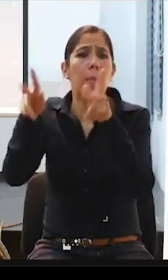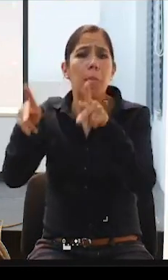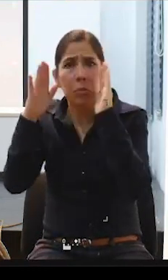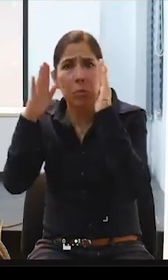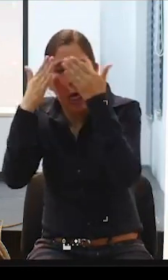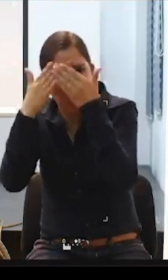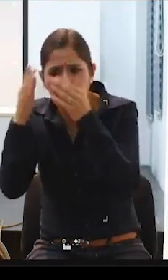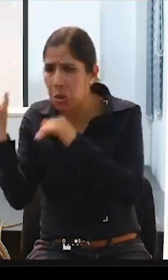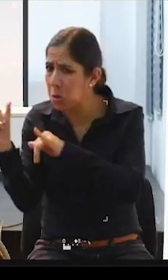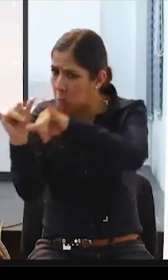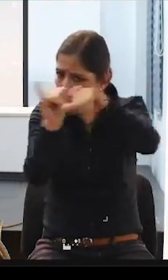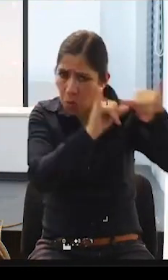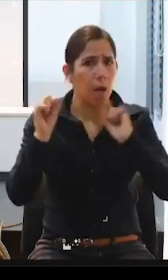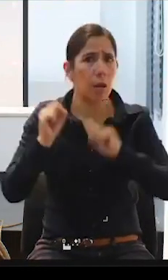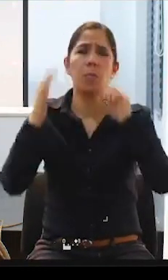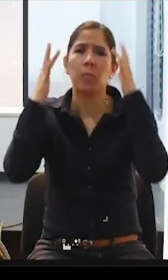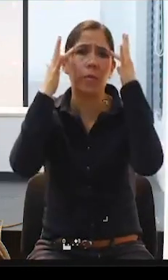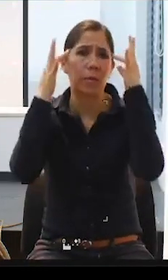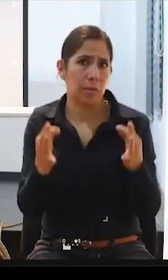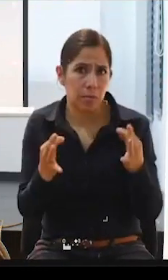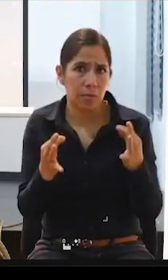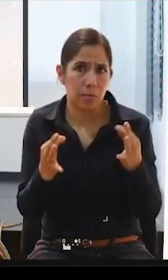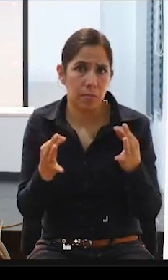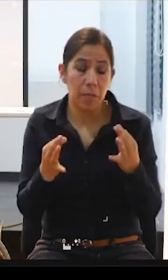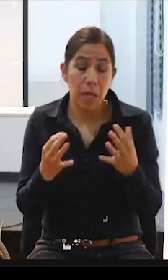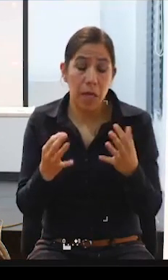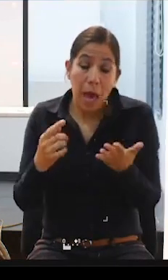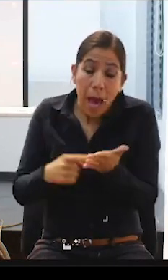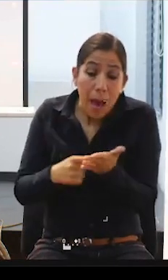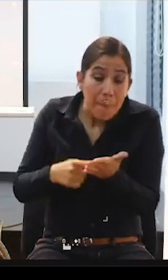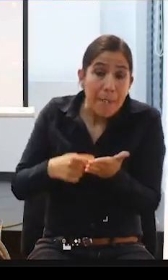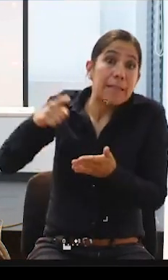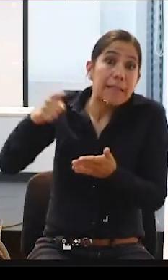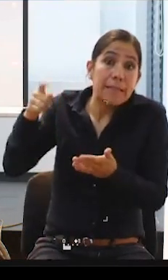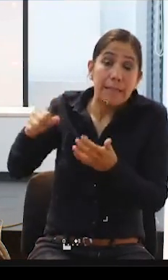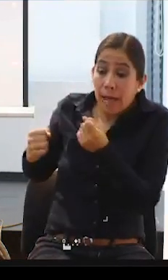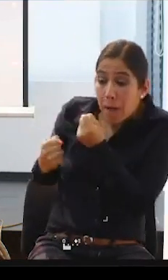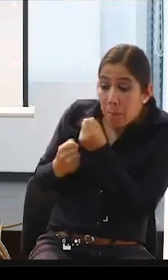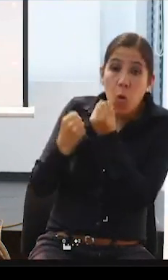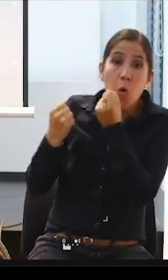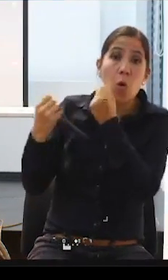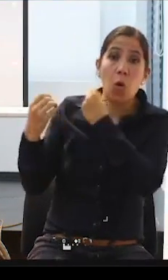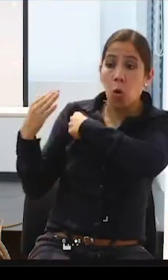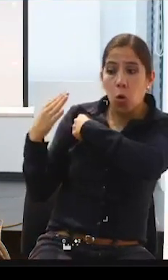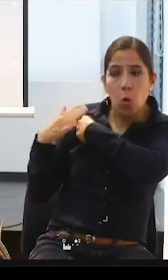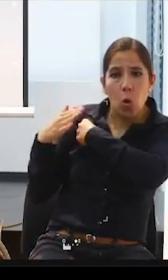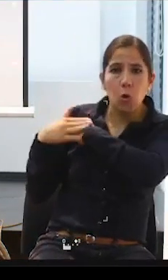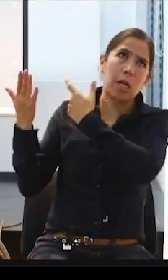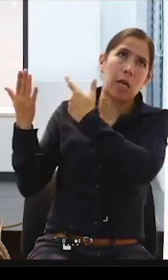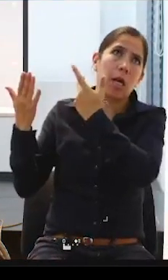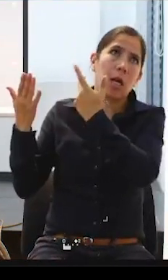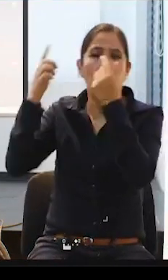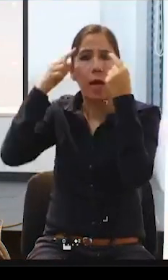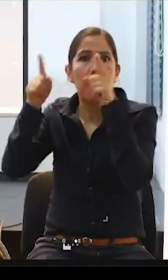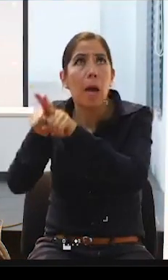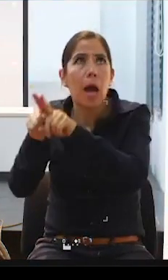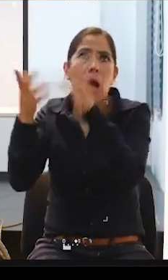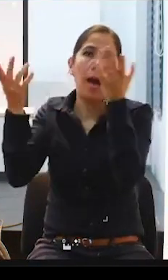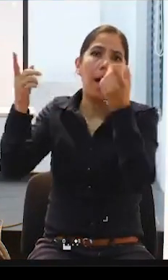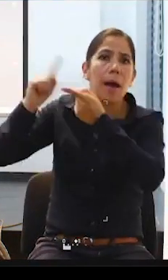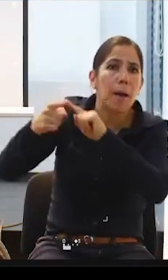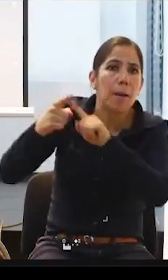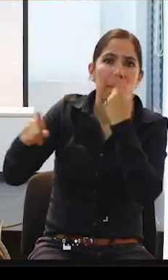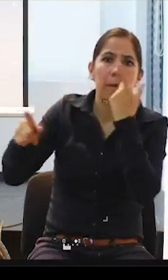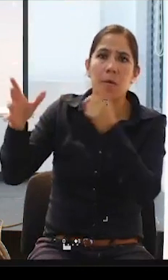las personas, que necesitamos de apoyos y de consejos, de una hermana, de un amigo, de mamá, todos